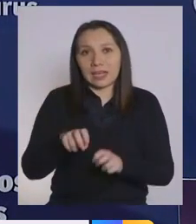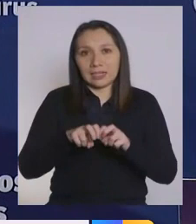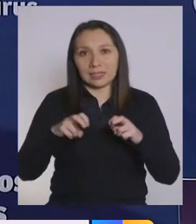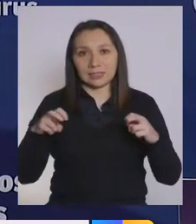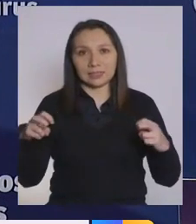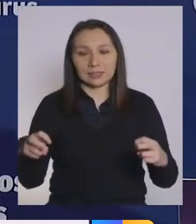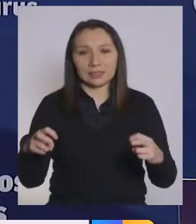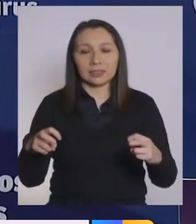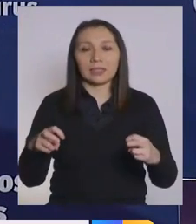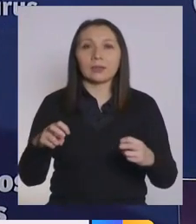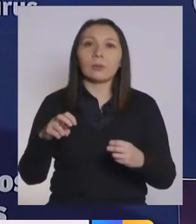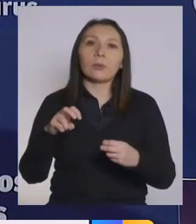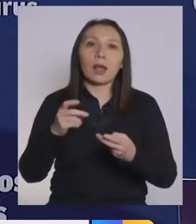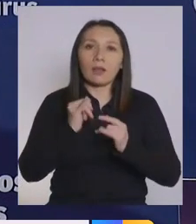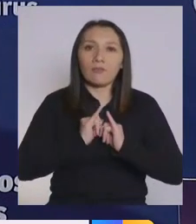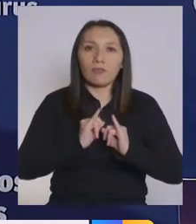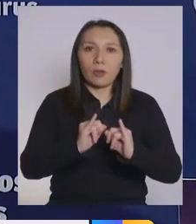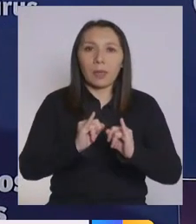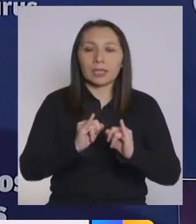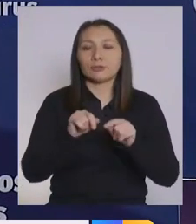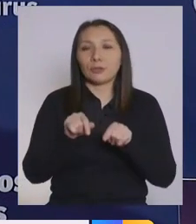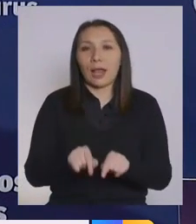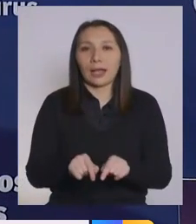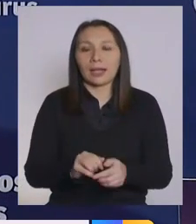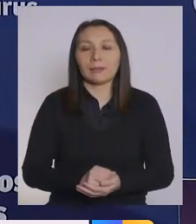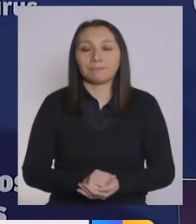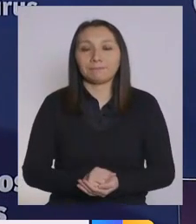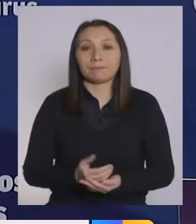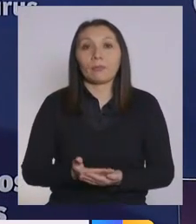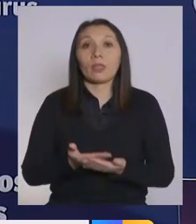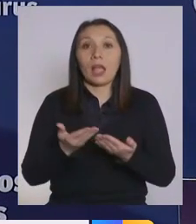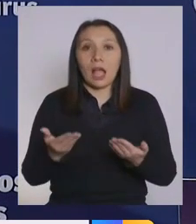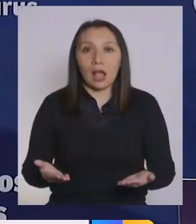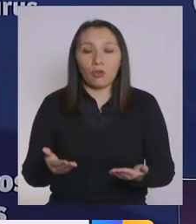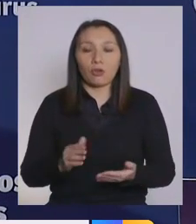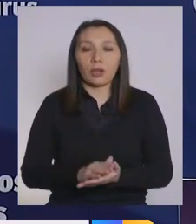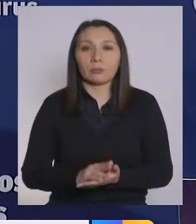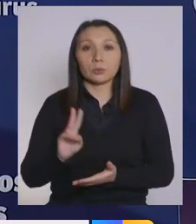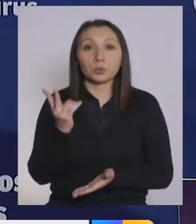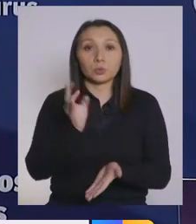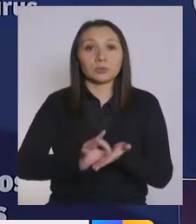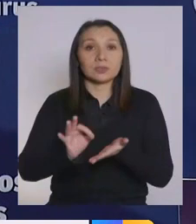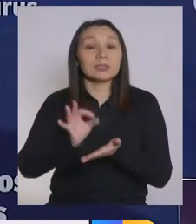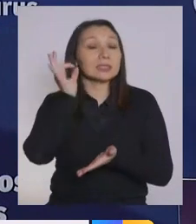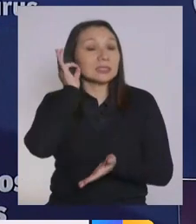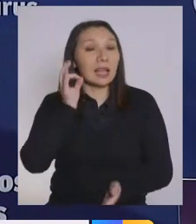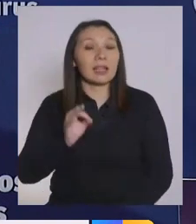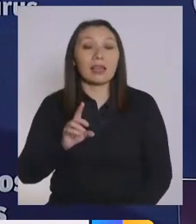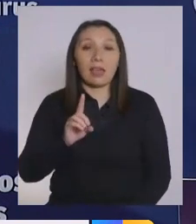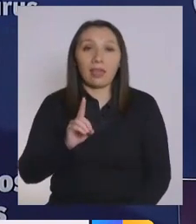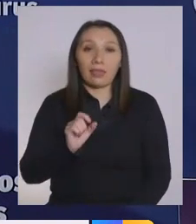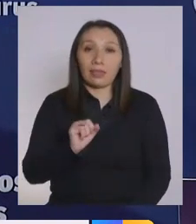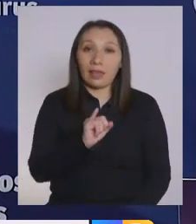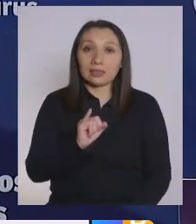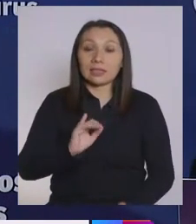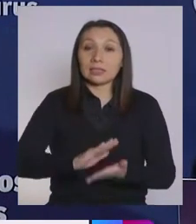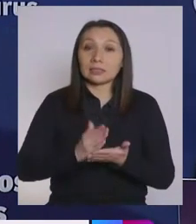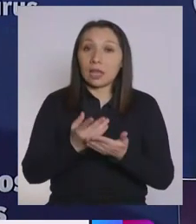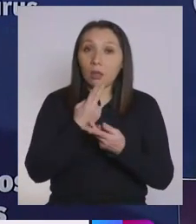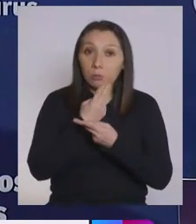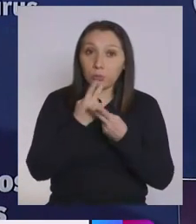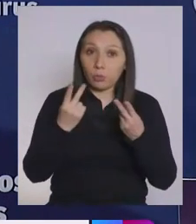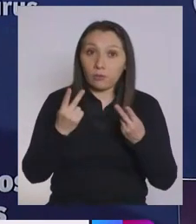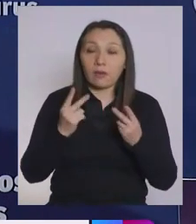centro de entrega de datos. A continuación, la subsecretaria Paula Daza, Salud Pública,